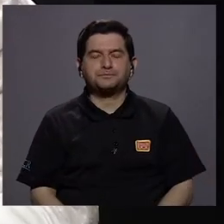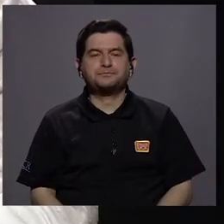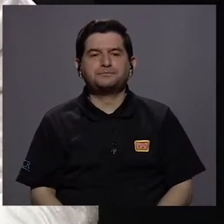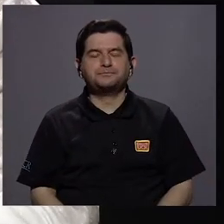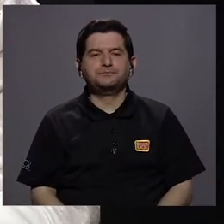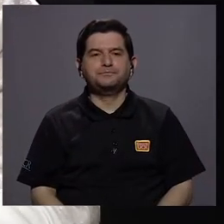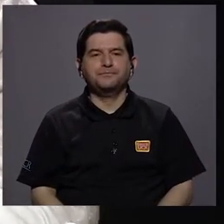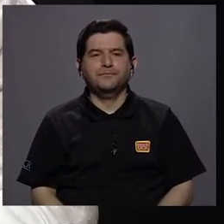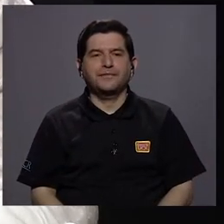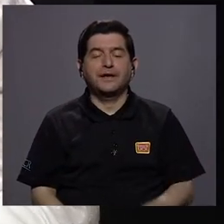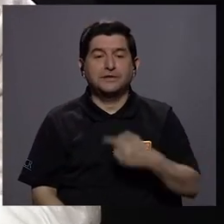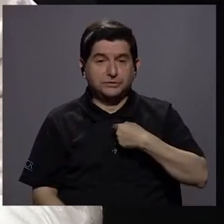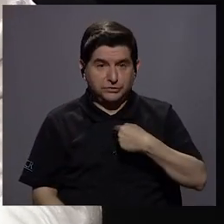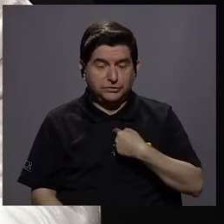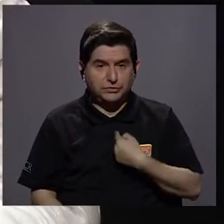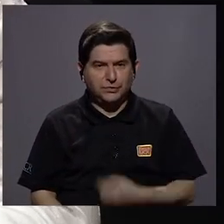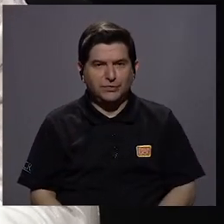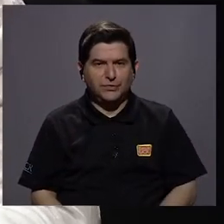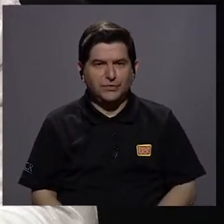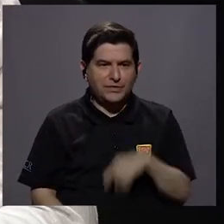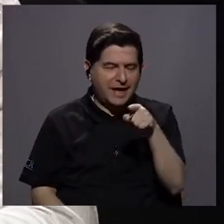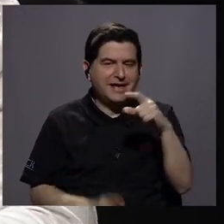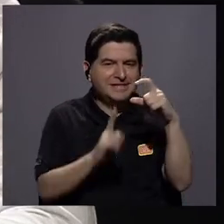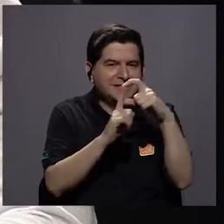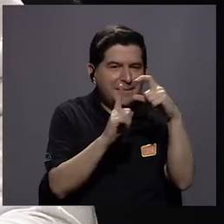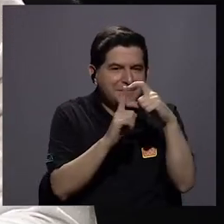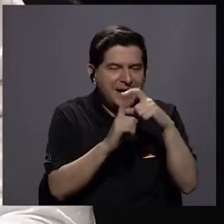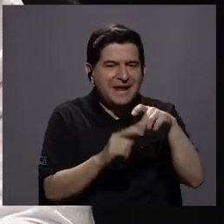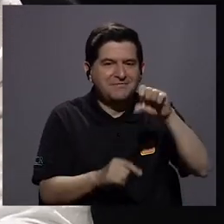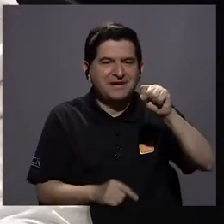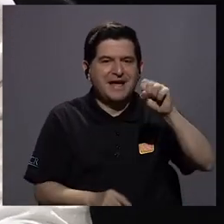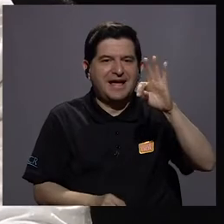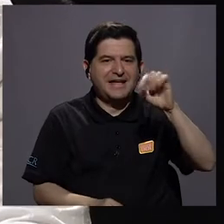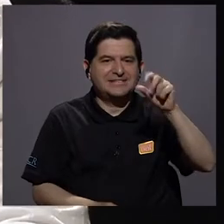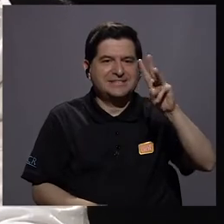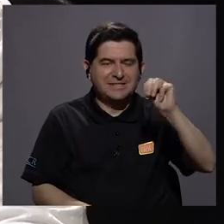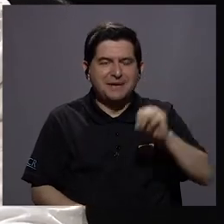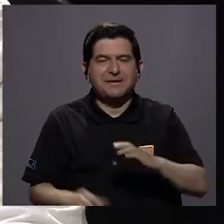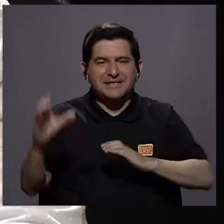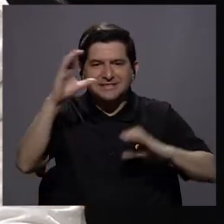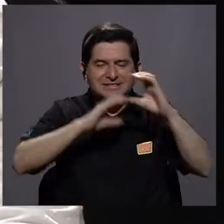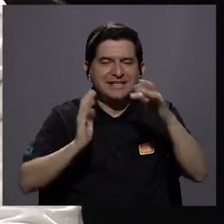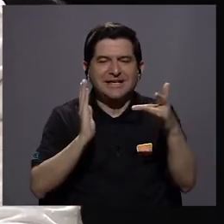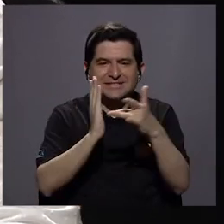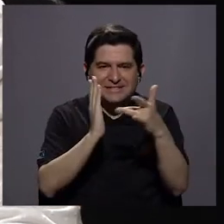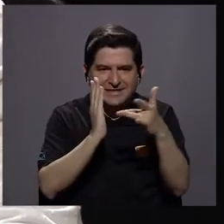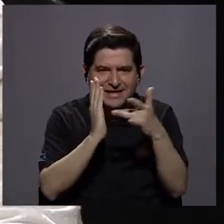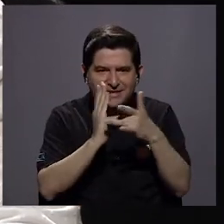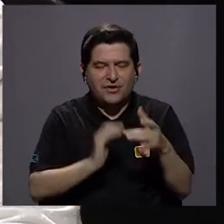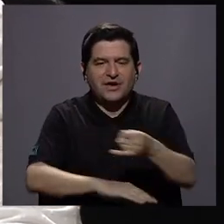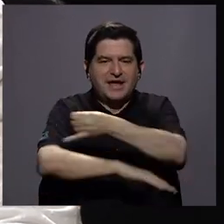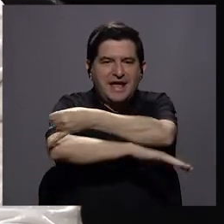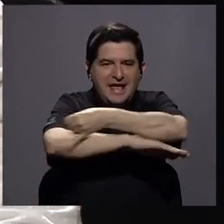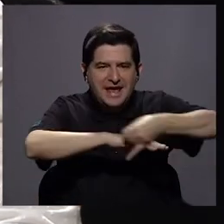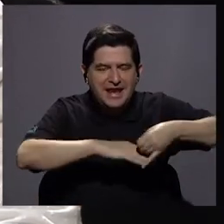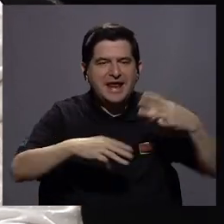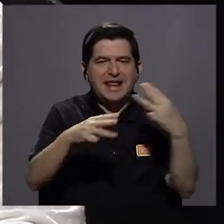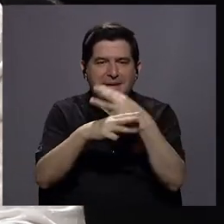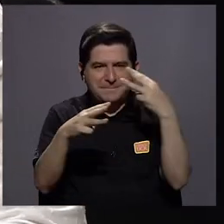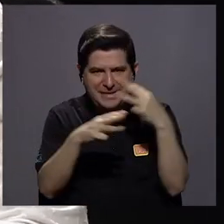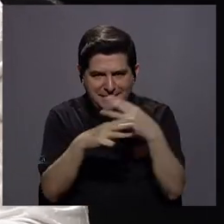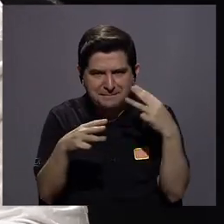Bueno, si uno toma esa palabrita, STEM se refiere a ciencia, tecnología, ingeniería y matemática.